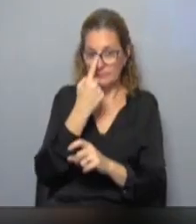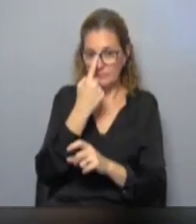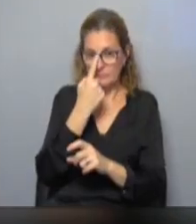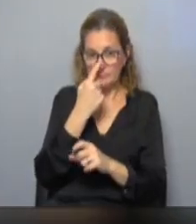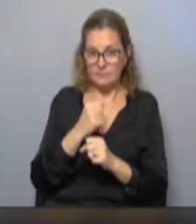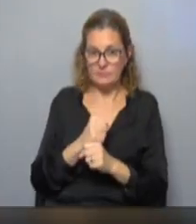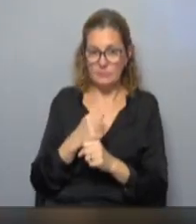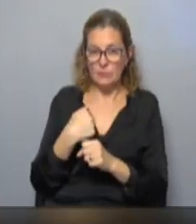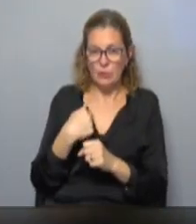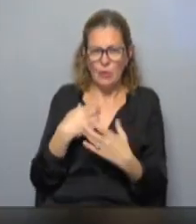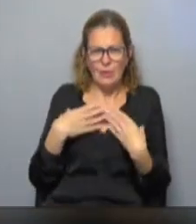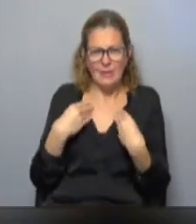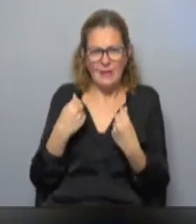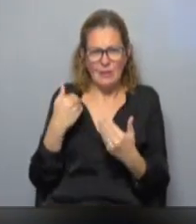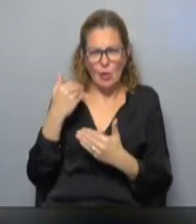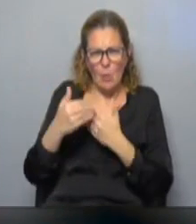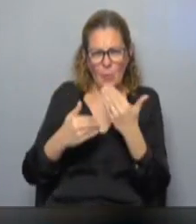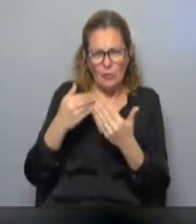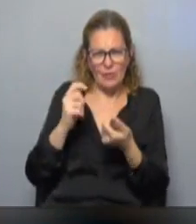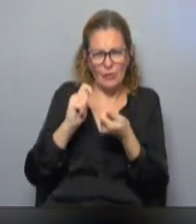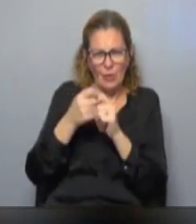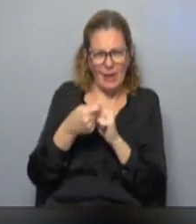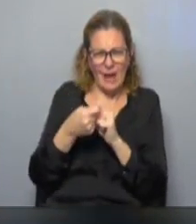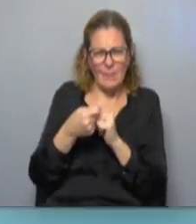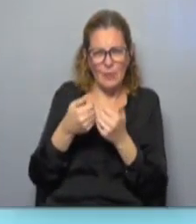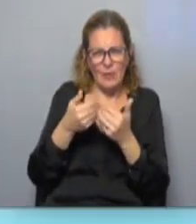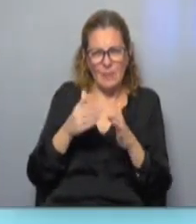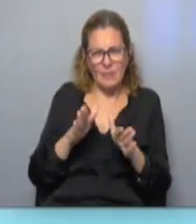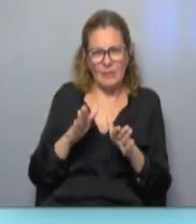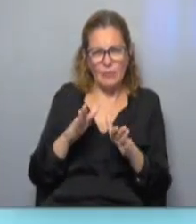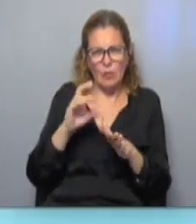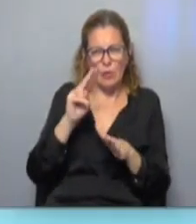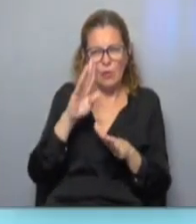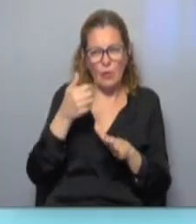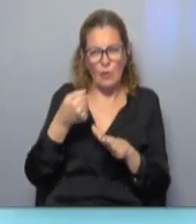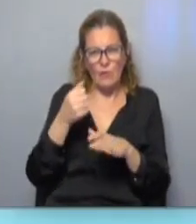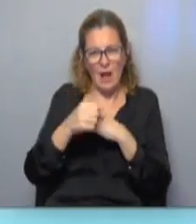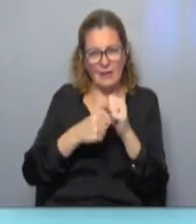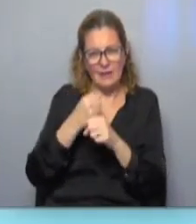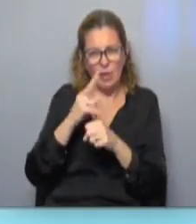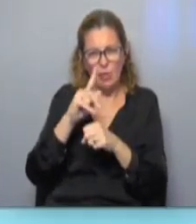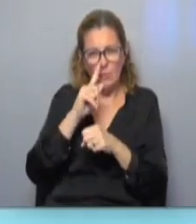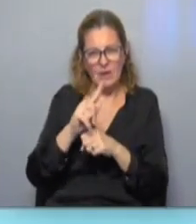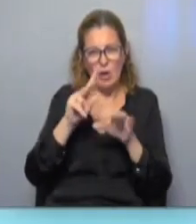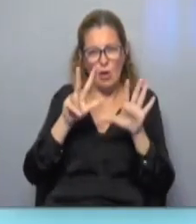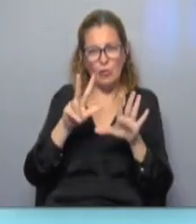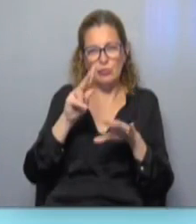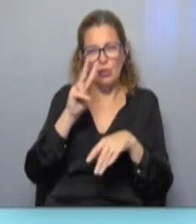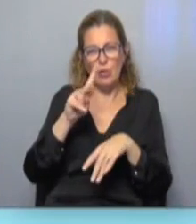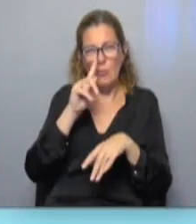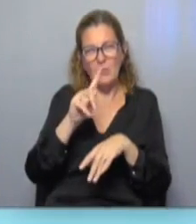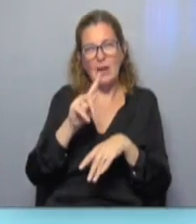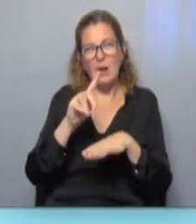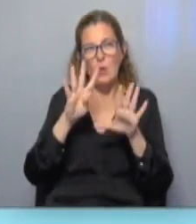yo percibo que un proceso de reformas que se inició en Cuba allá por el año 2008 2009 2011